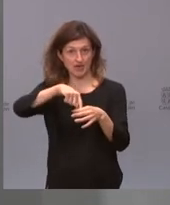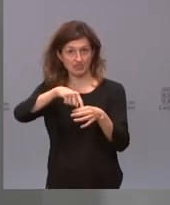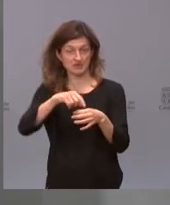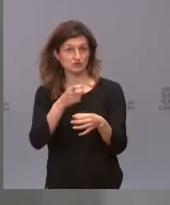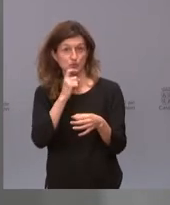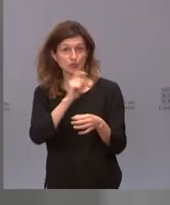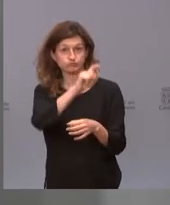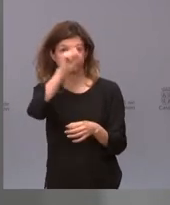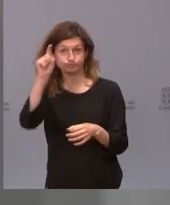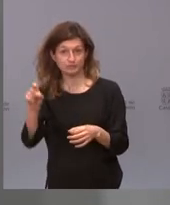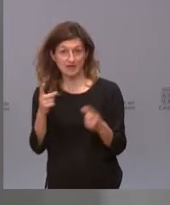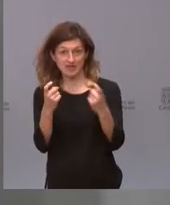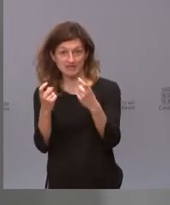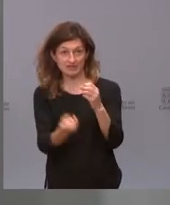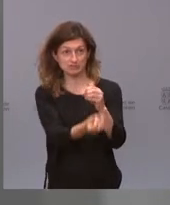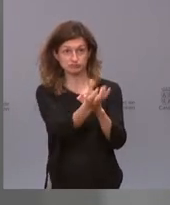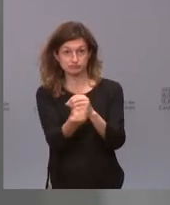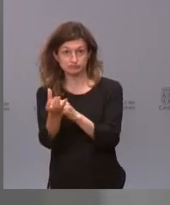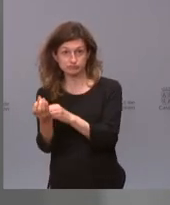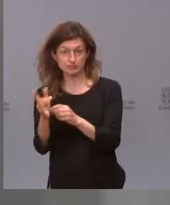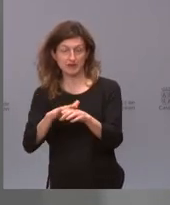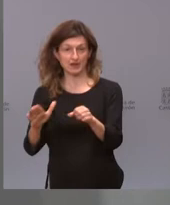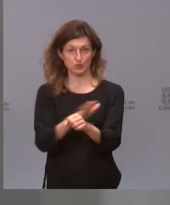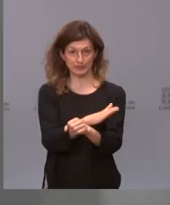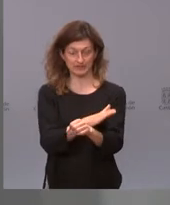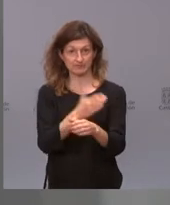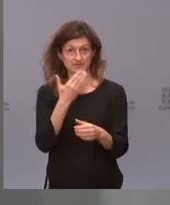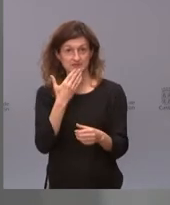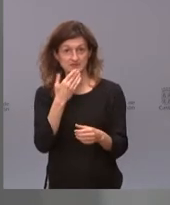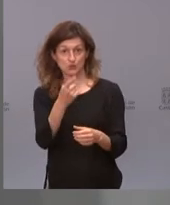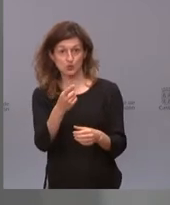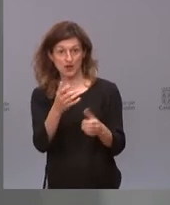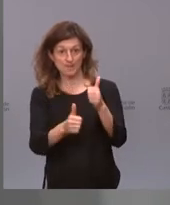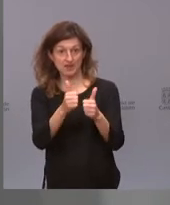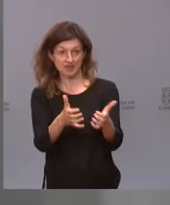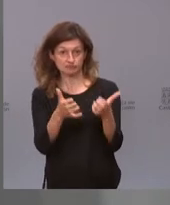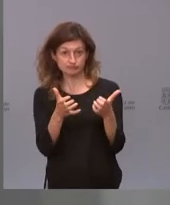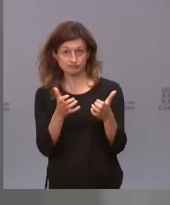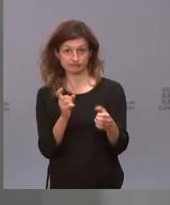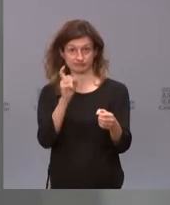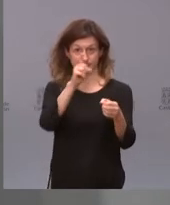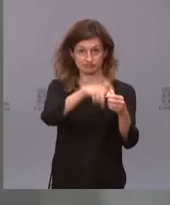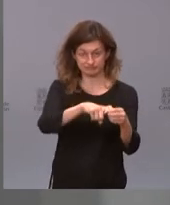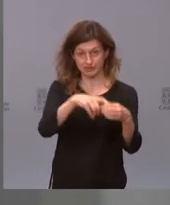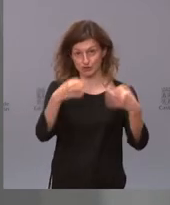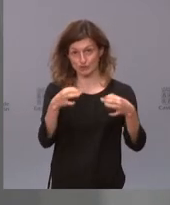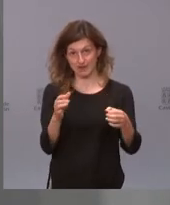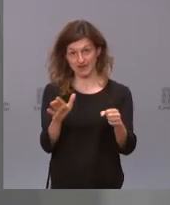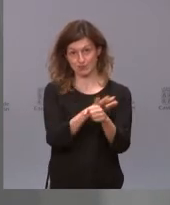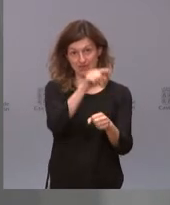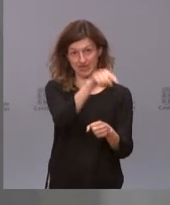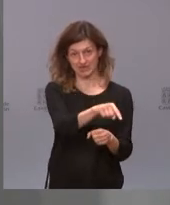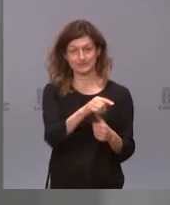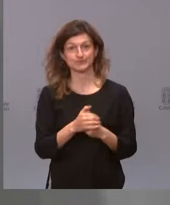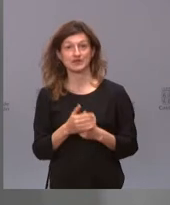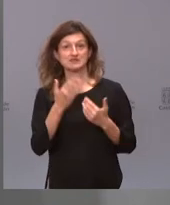en todos los sitios donde se necesitan ser cubiertas y si uno gana esa plaza en propiedad, pues lo normal es que se incorpore a esa plaza. Si